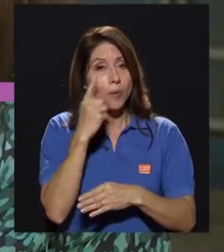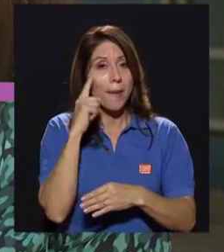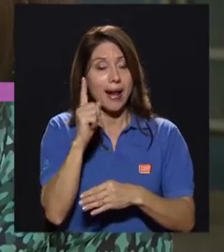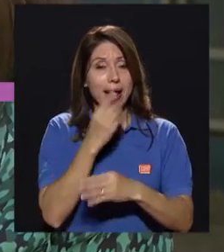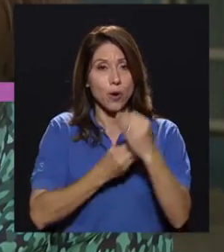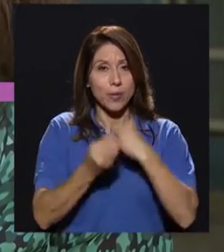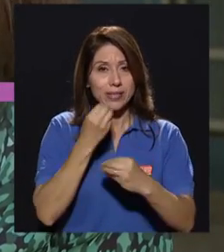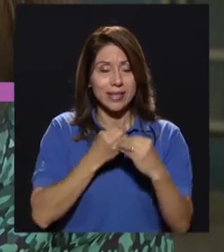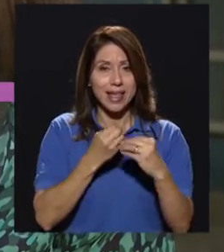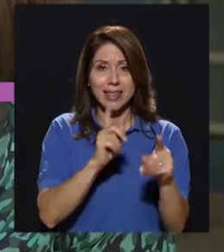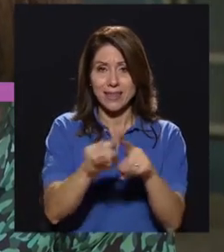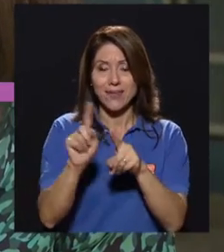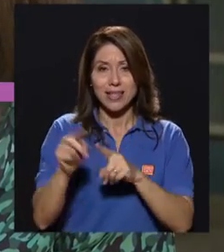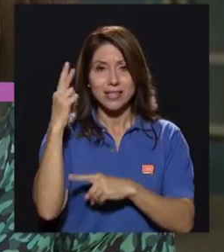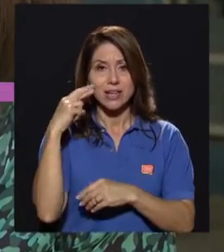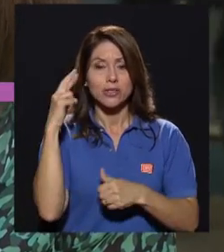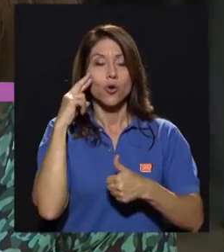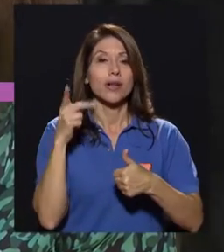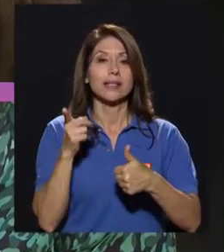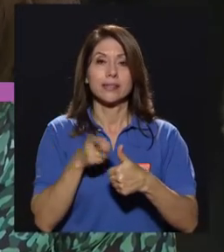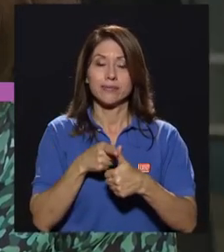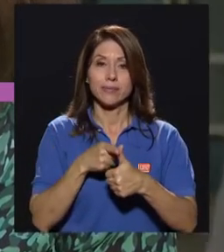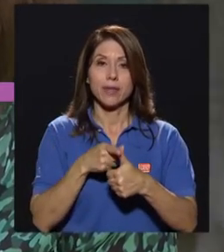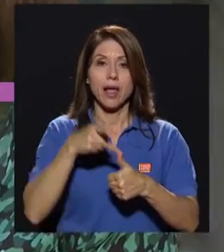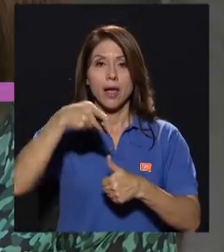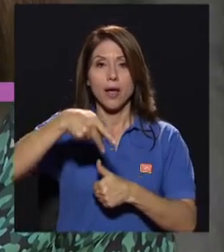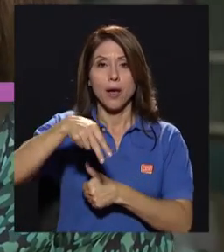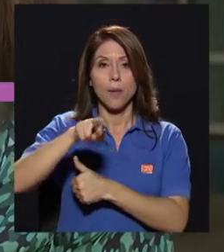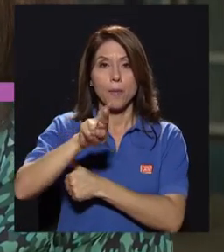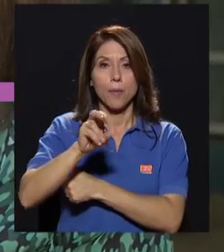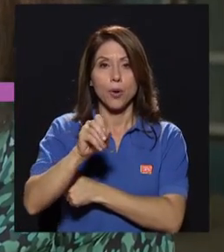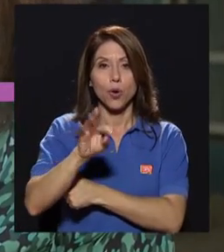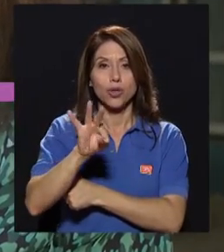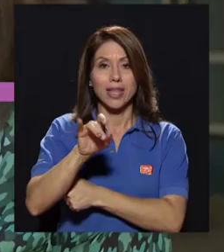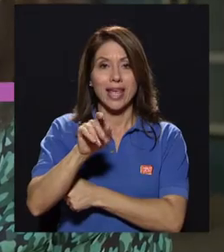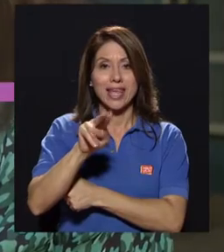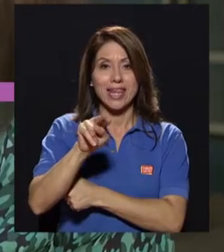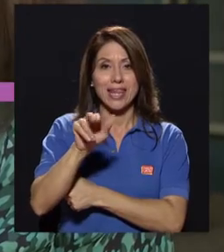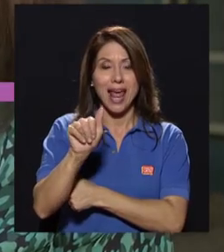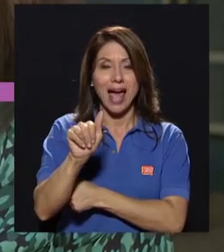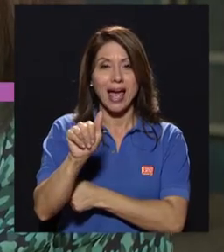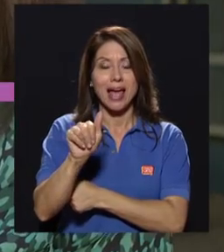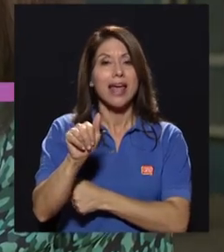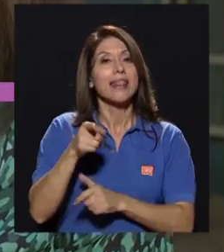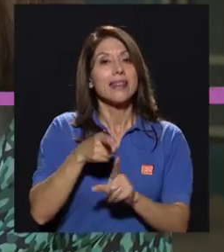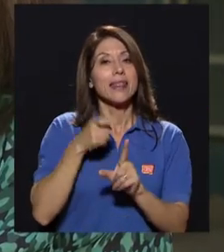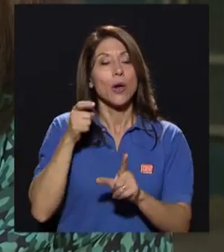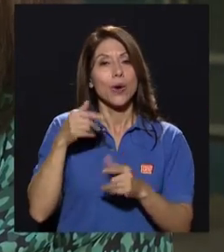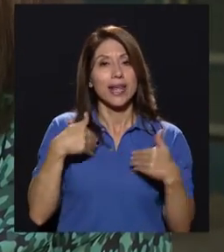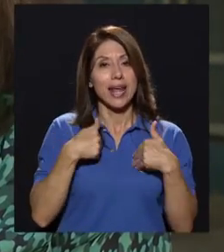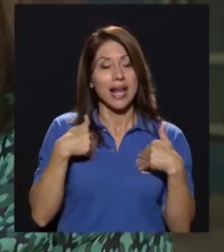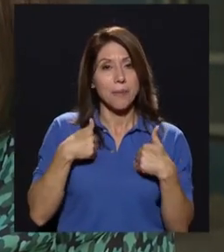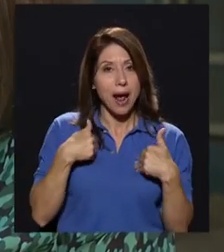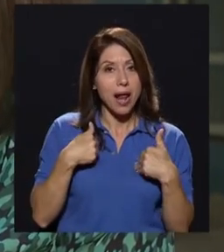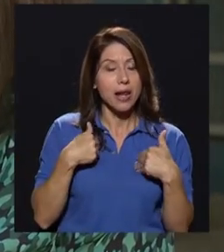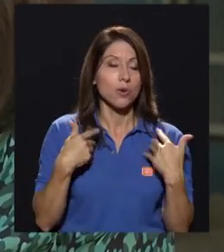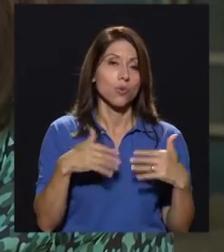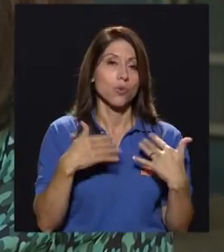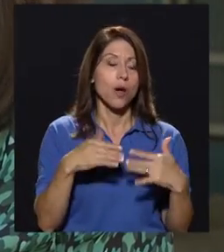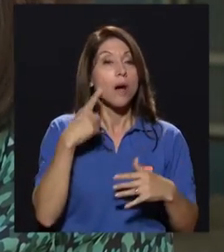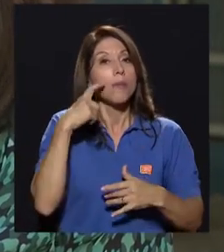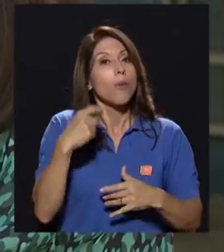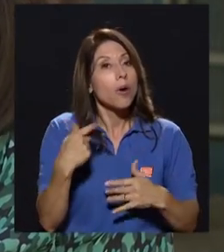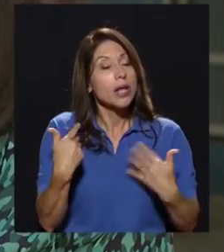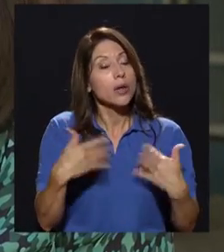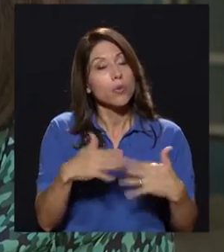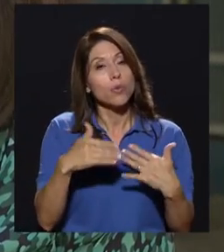razones, una es que hay un aumento en el costo de la proteína de origen animal, en términos generales en el mundo cada vez es más caro consumir